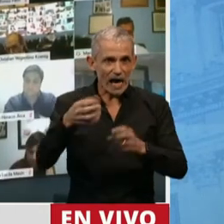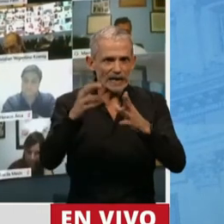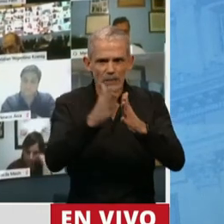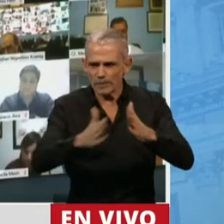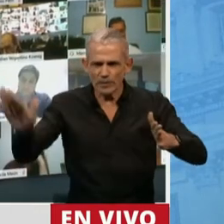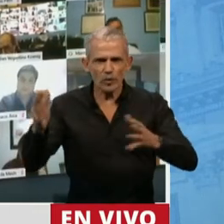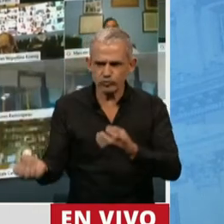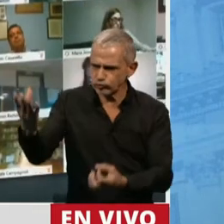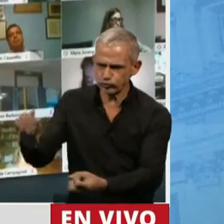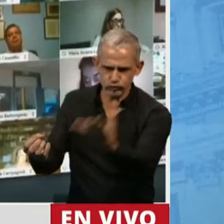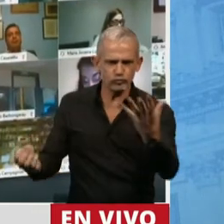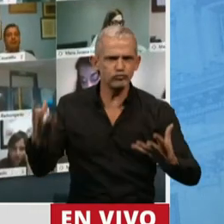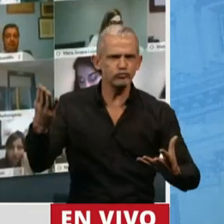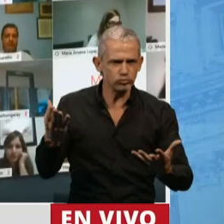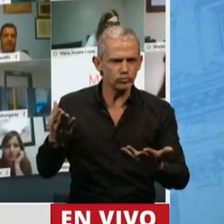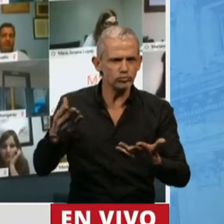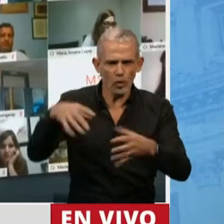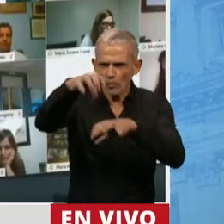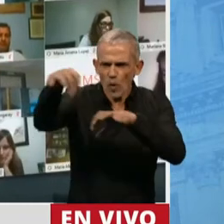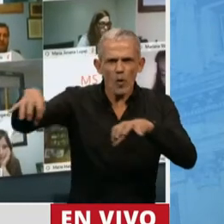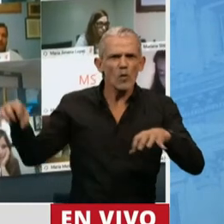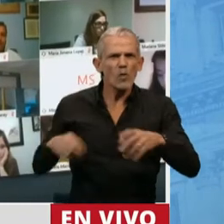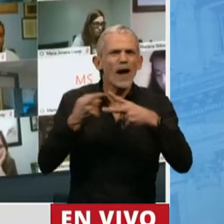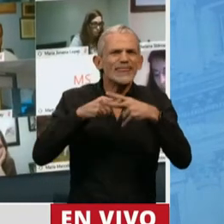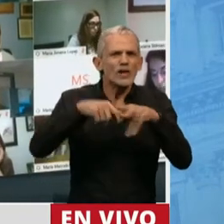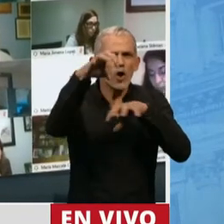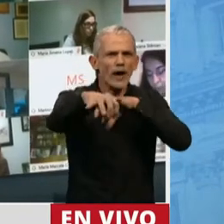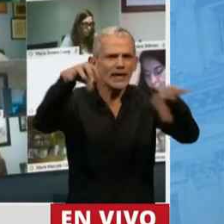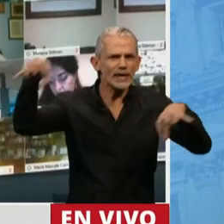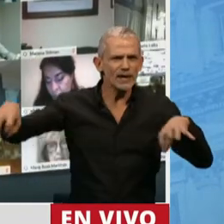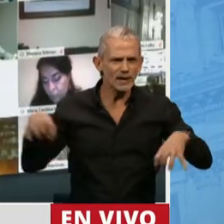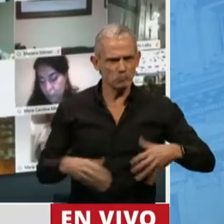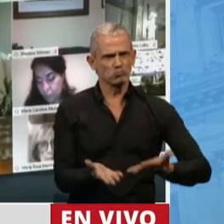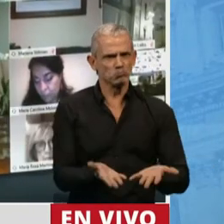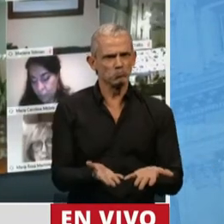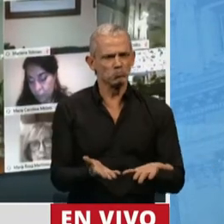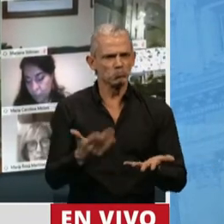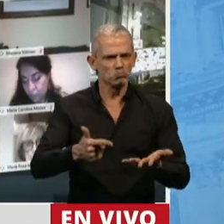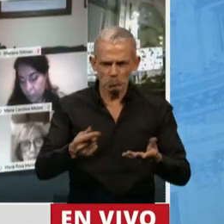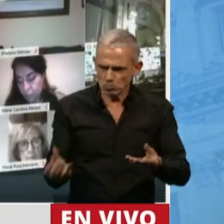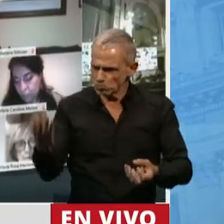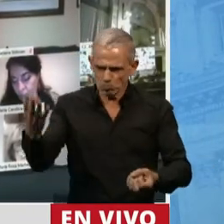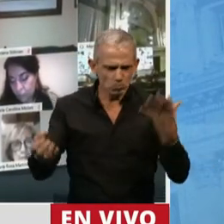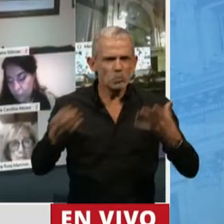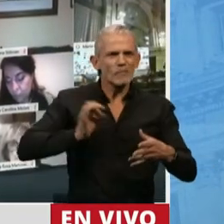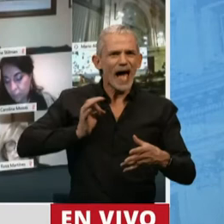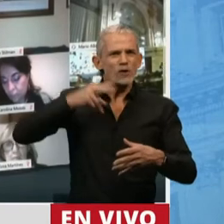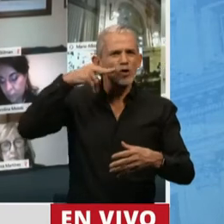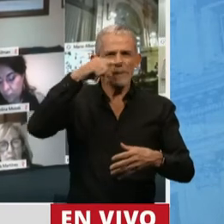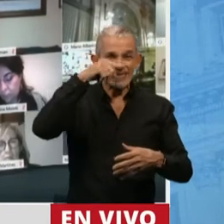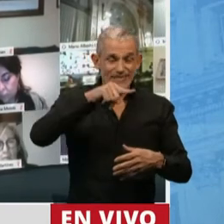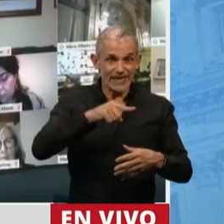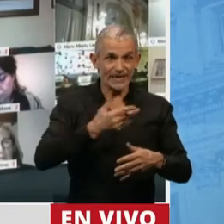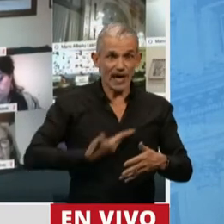allí nacieron clúster tecnológicos a lo largo y ancho de todo el país que se empezó a apoyar desde el año 2007 con